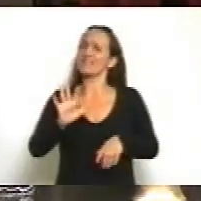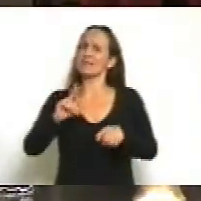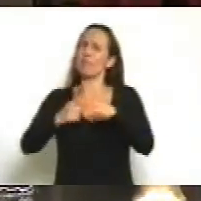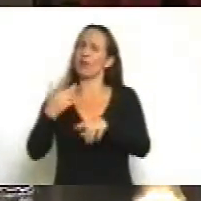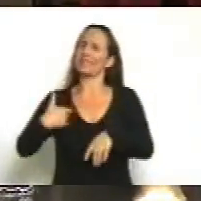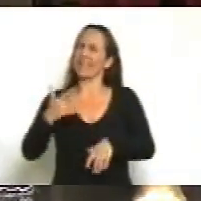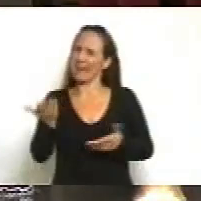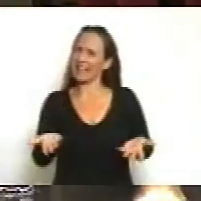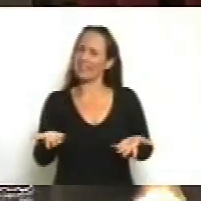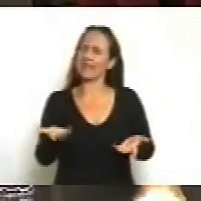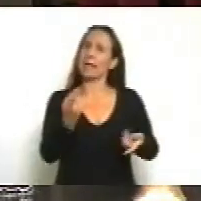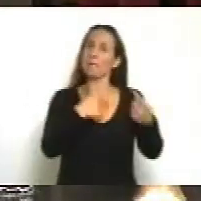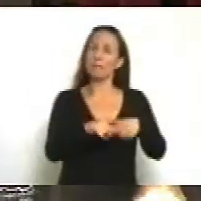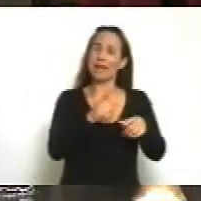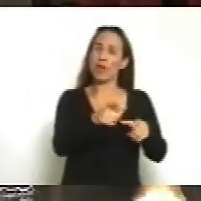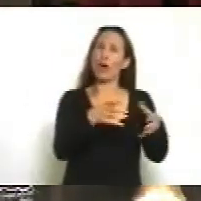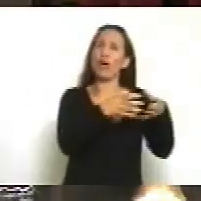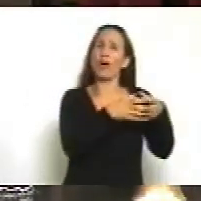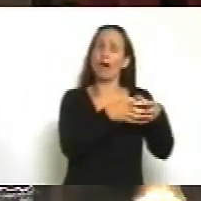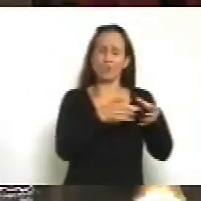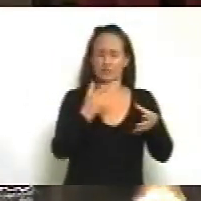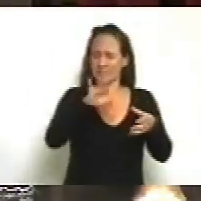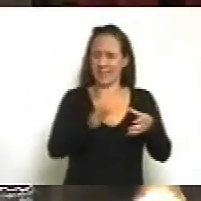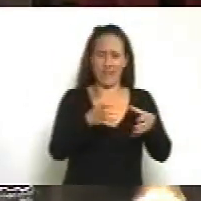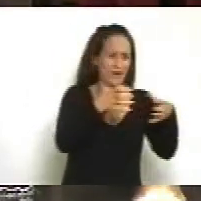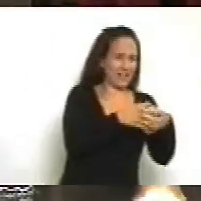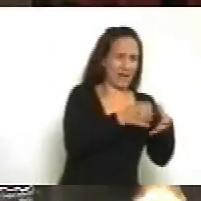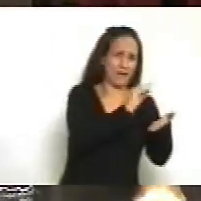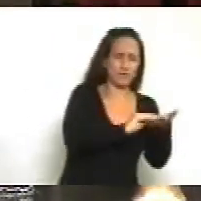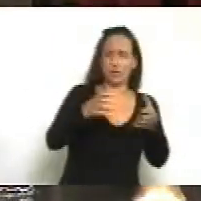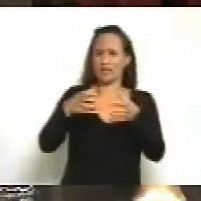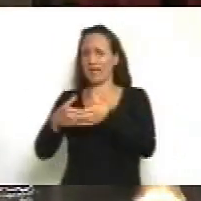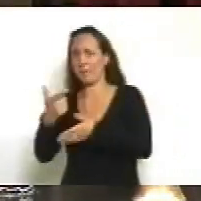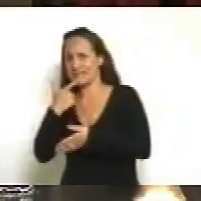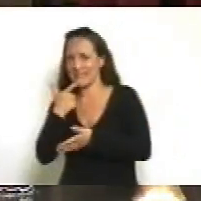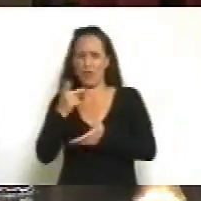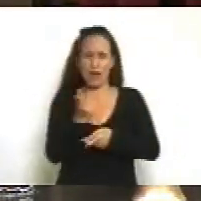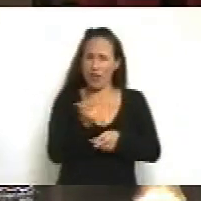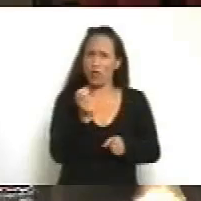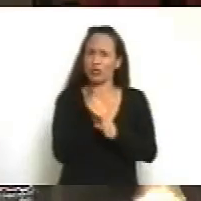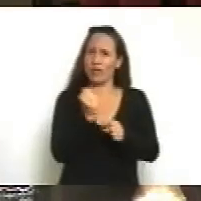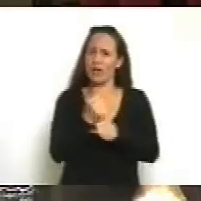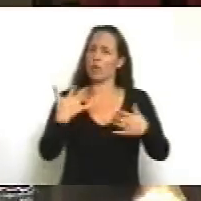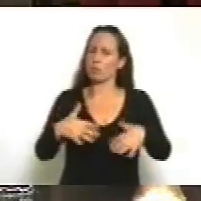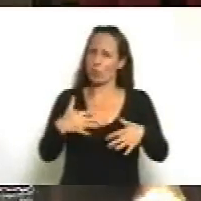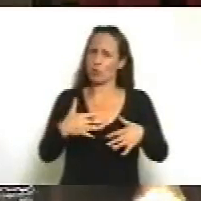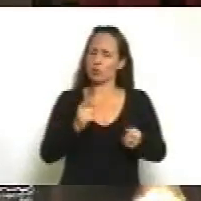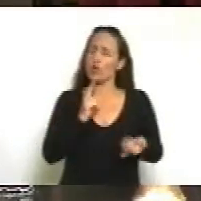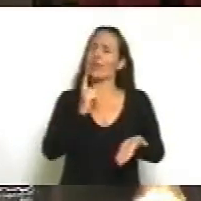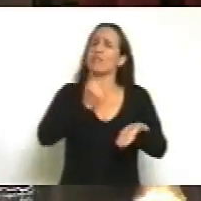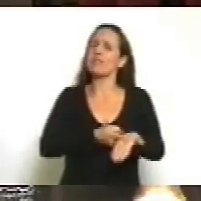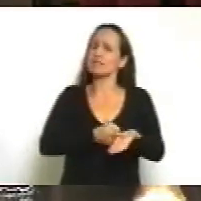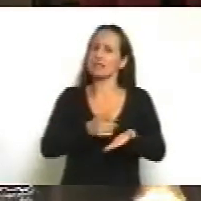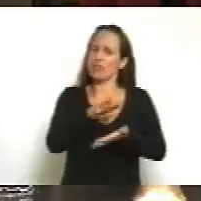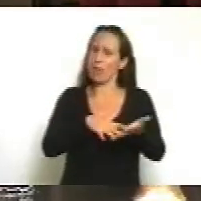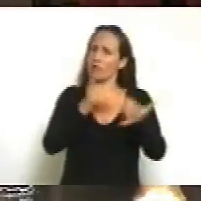pero no negar la existencia de una comisión bicameral que ha trabajado y ha trabajado mucho y ha producido un dictamen, guste